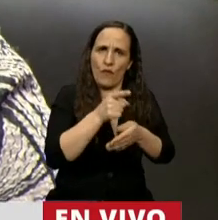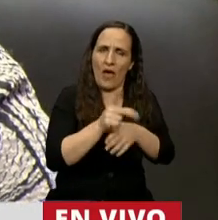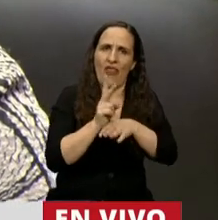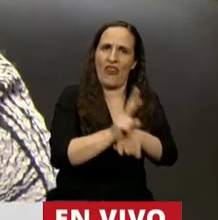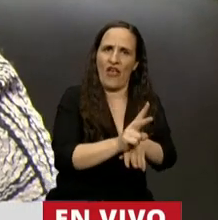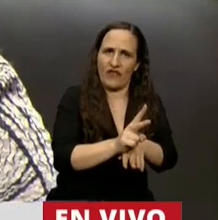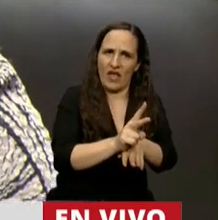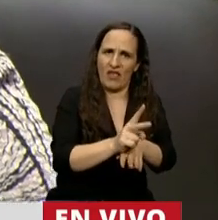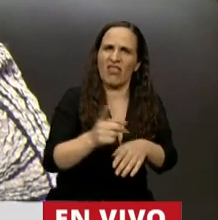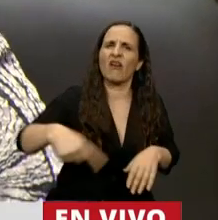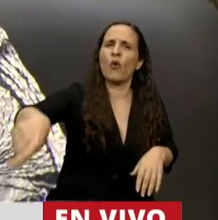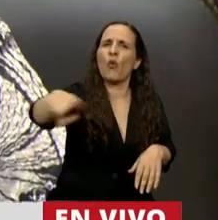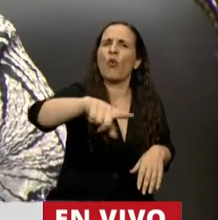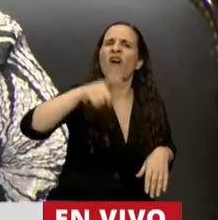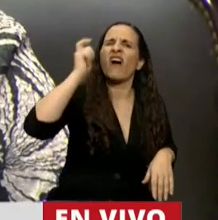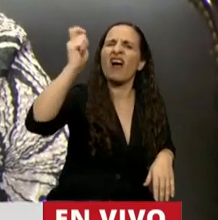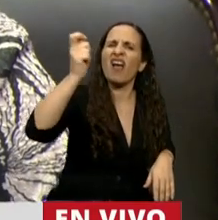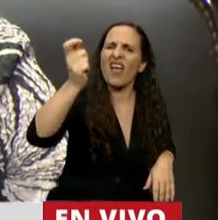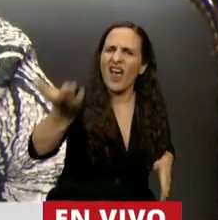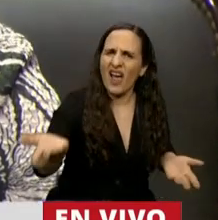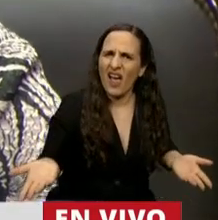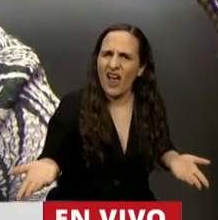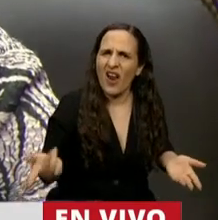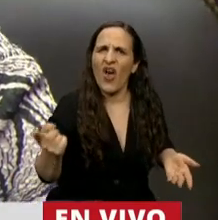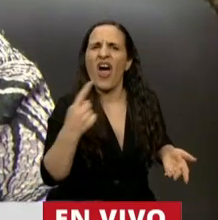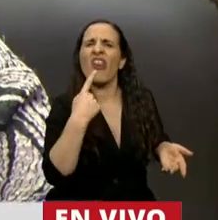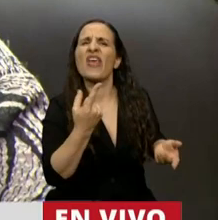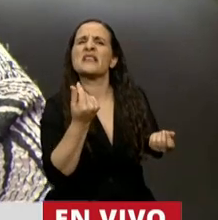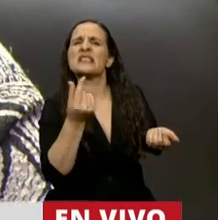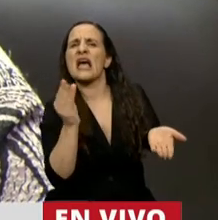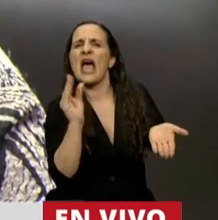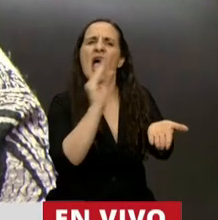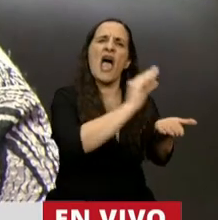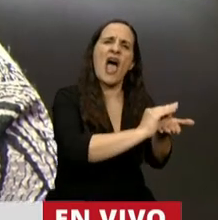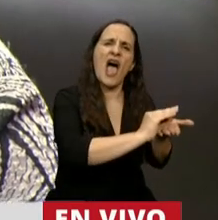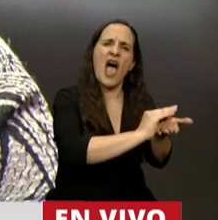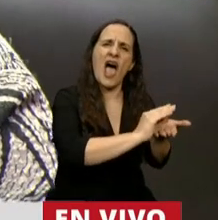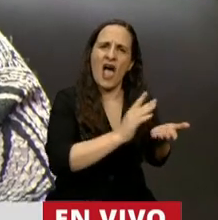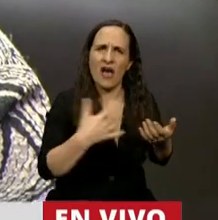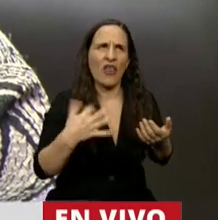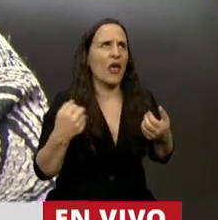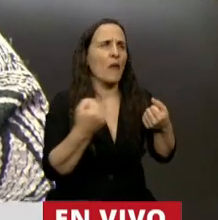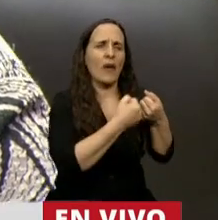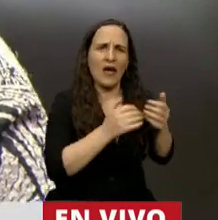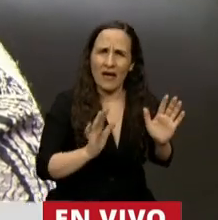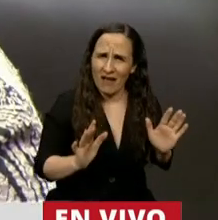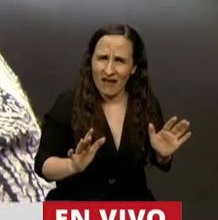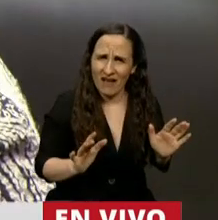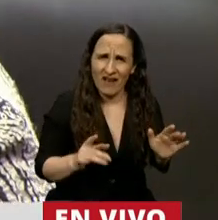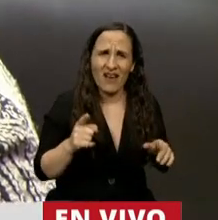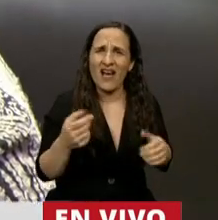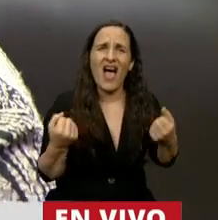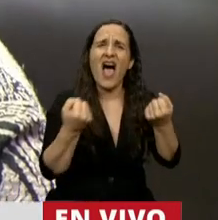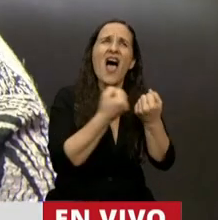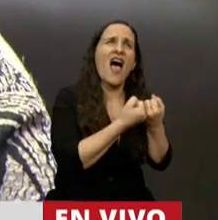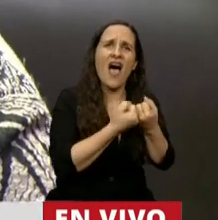¿Quiénes son ustedes para decir cuál es el monto que tiene que tener un consenso? El consenso se hace